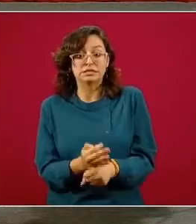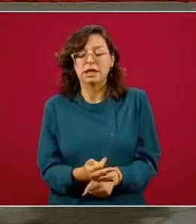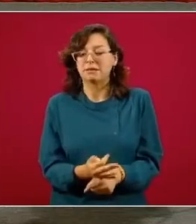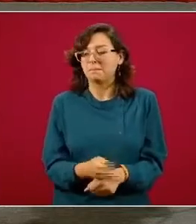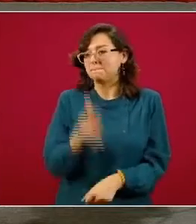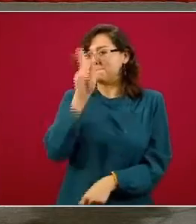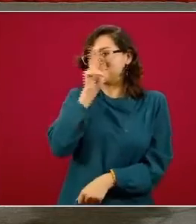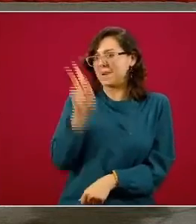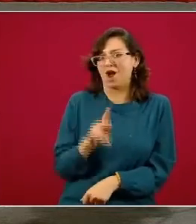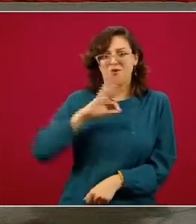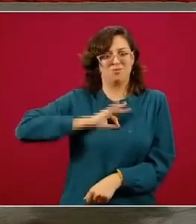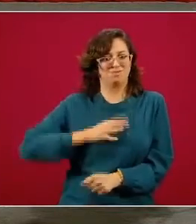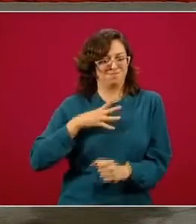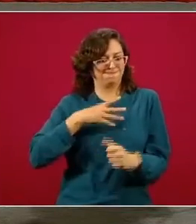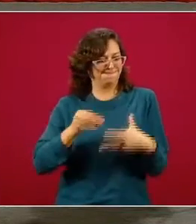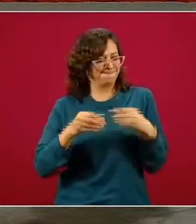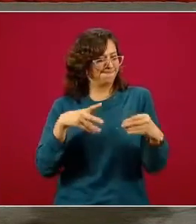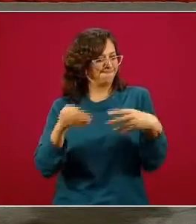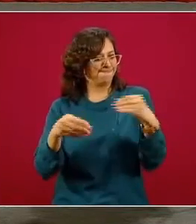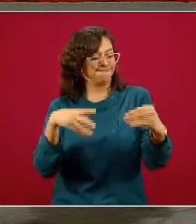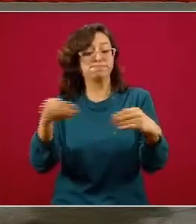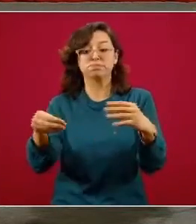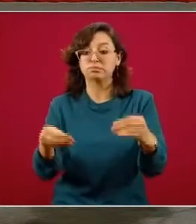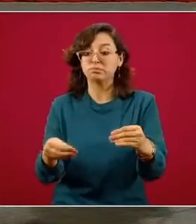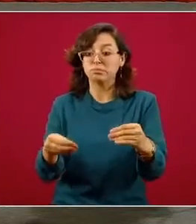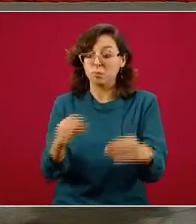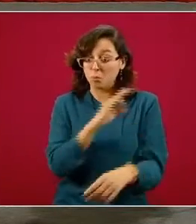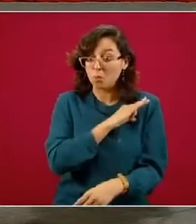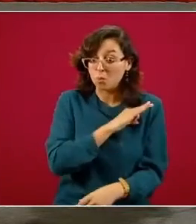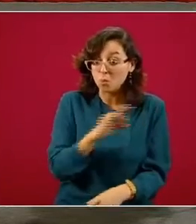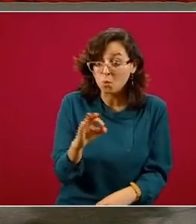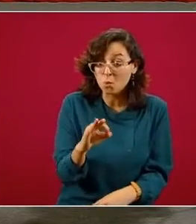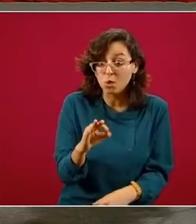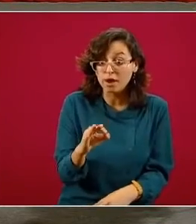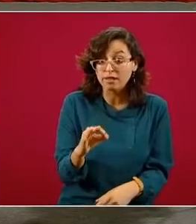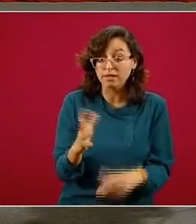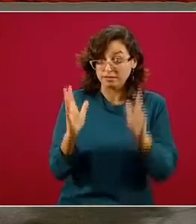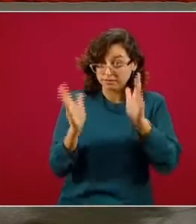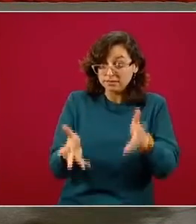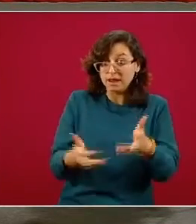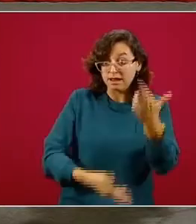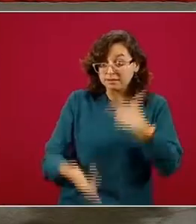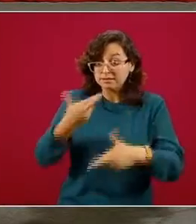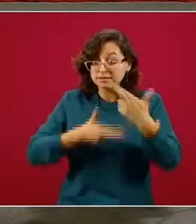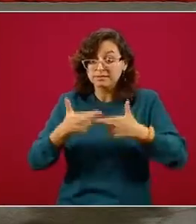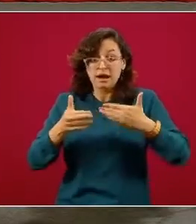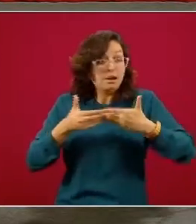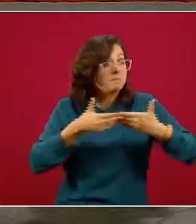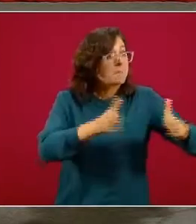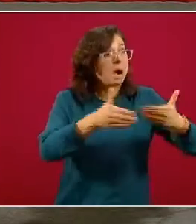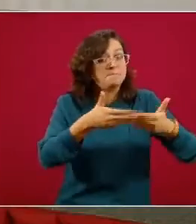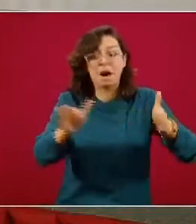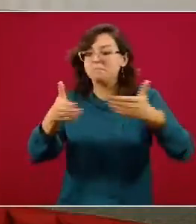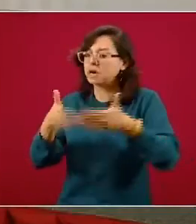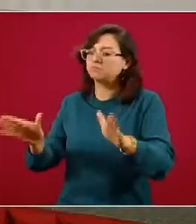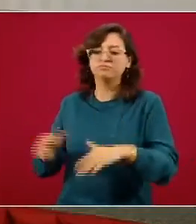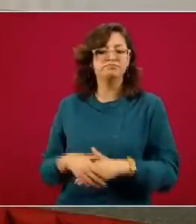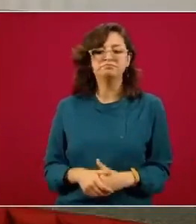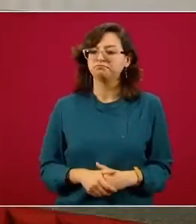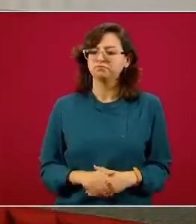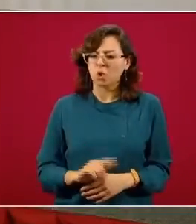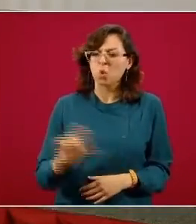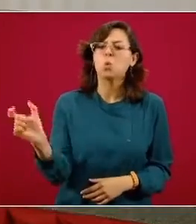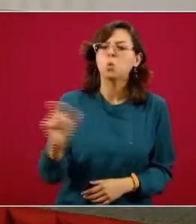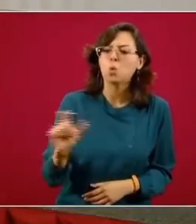máxima intensidad de la epidemia pasamos a abrir los espacios públicos cuando se iba a